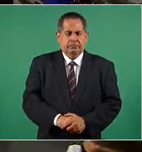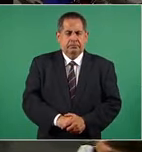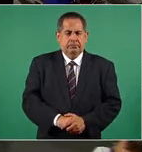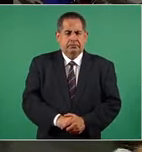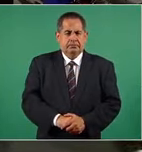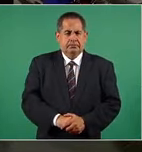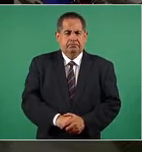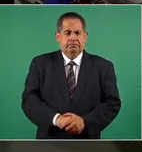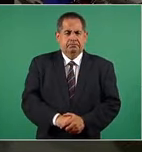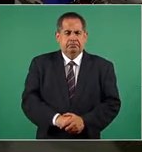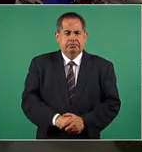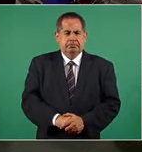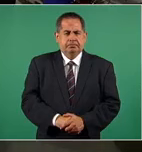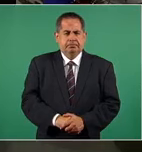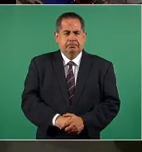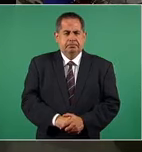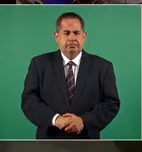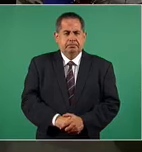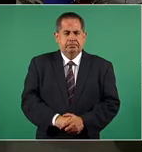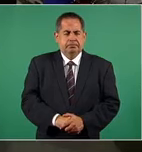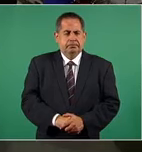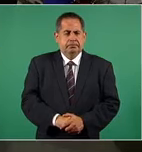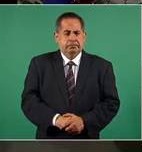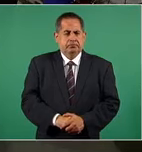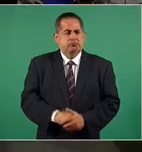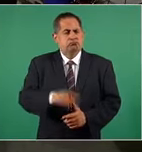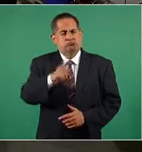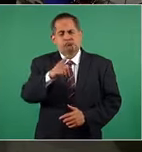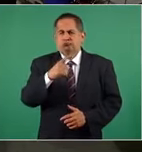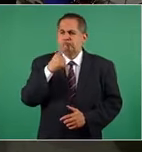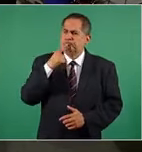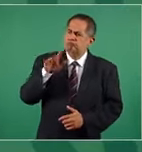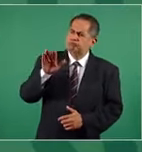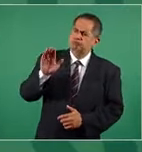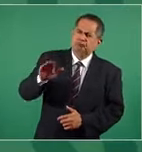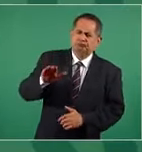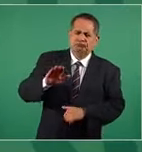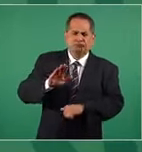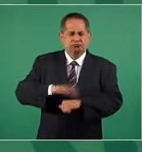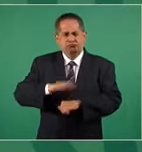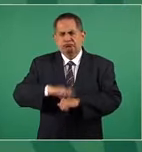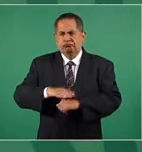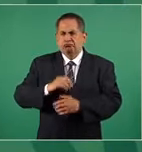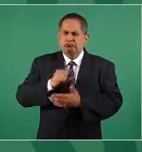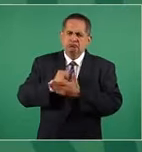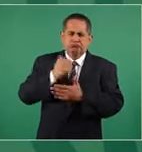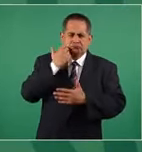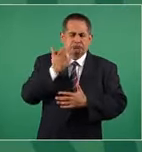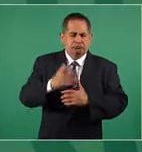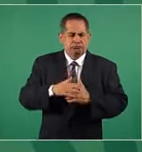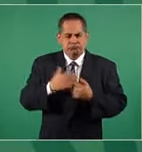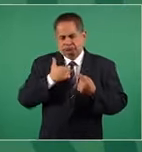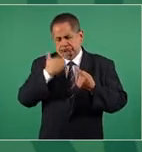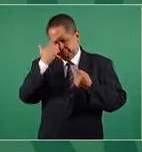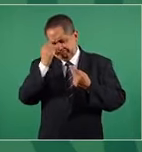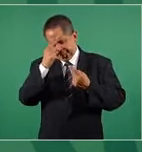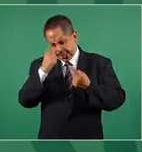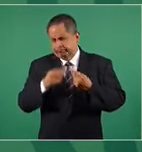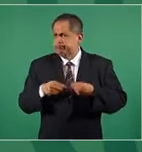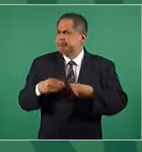demandando con argumentos